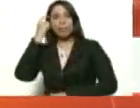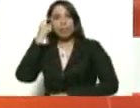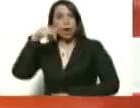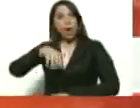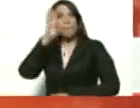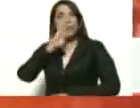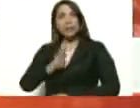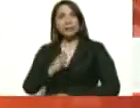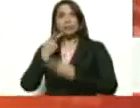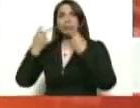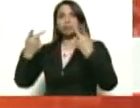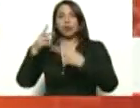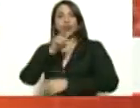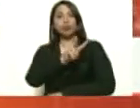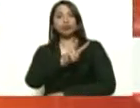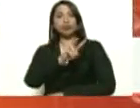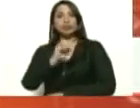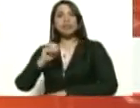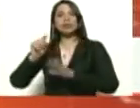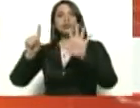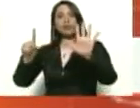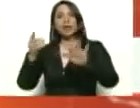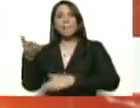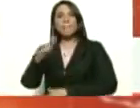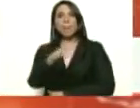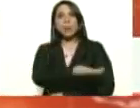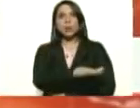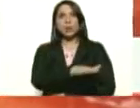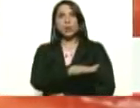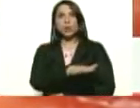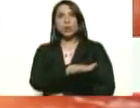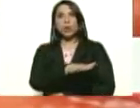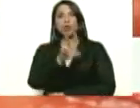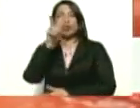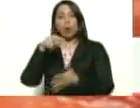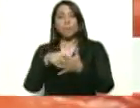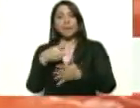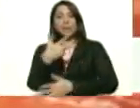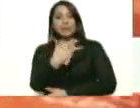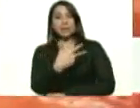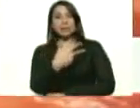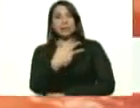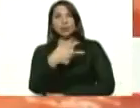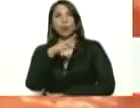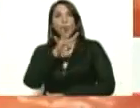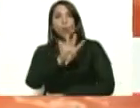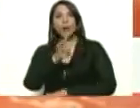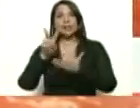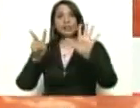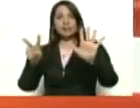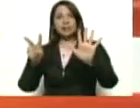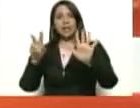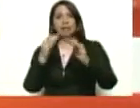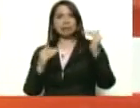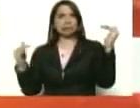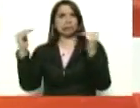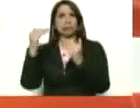Brasil declaran 206 fallecidos. Para llegar a 2,347 fallecidos.